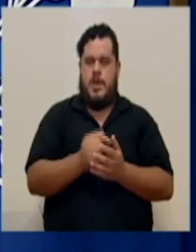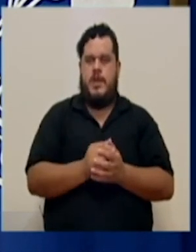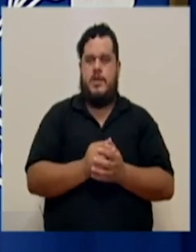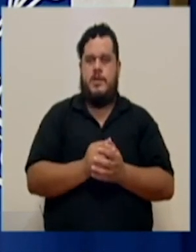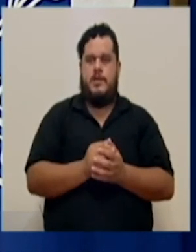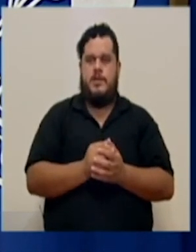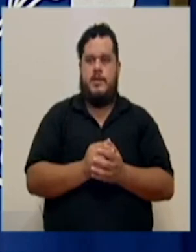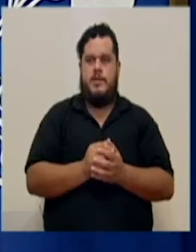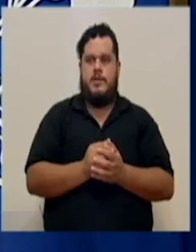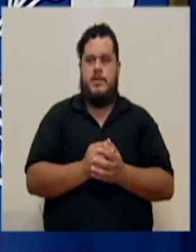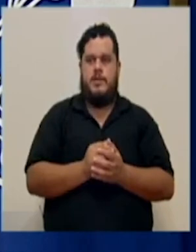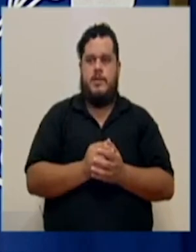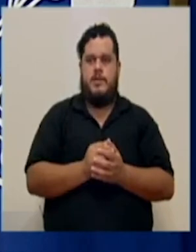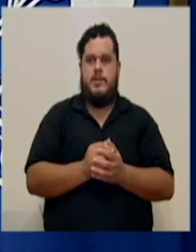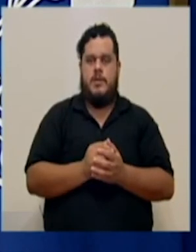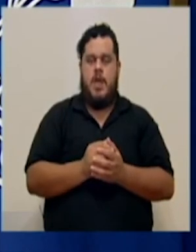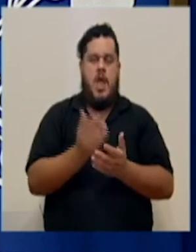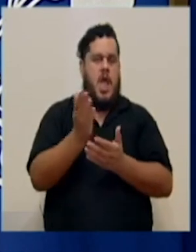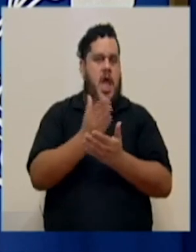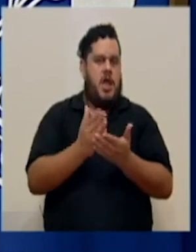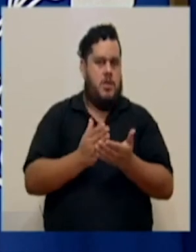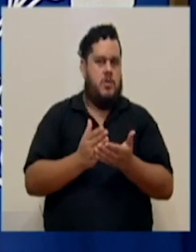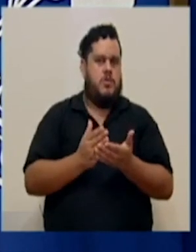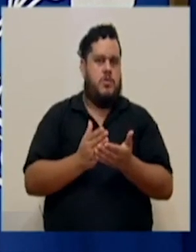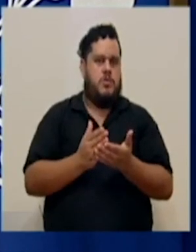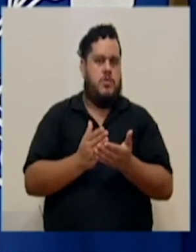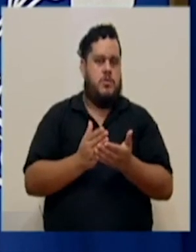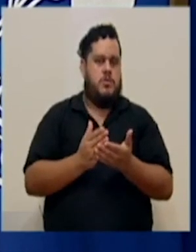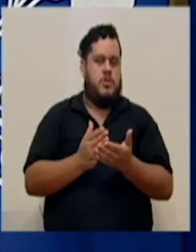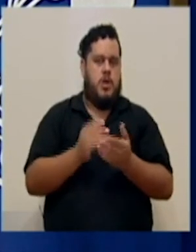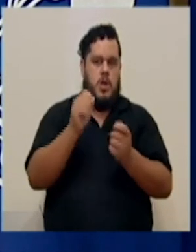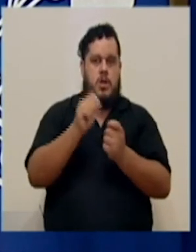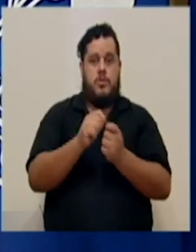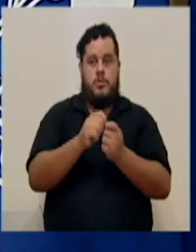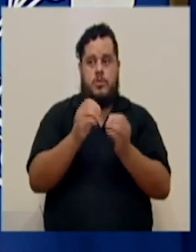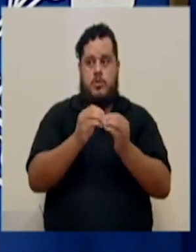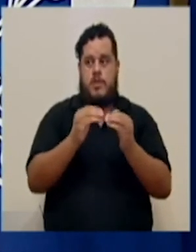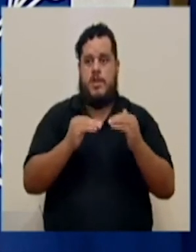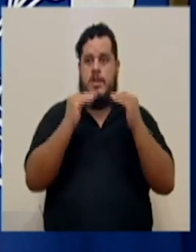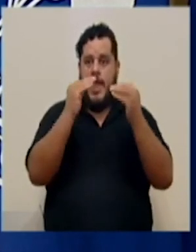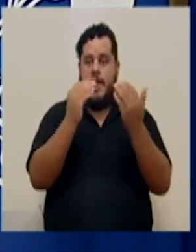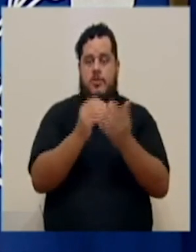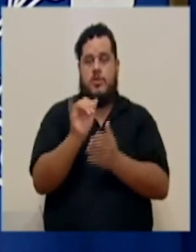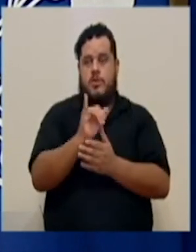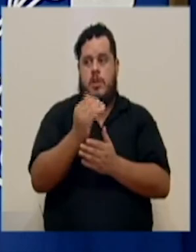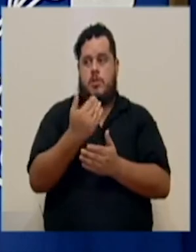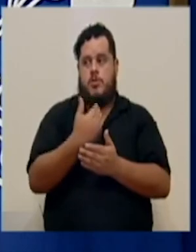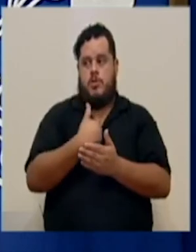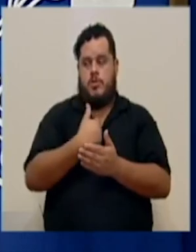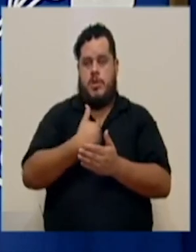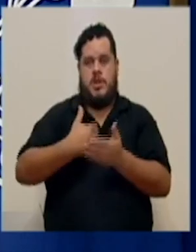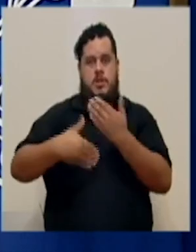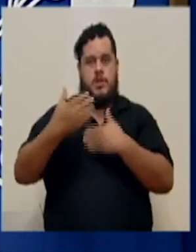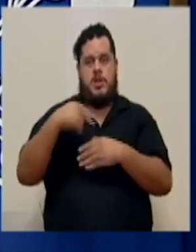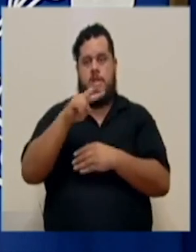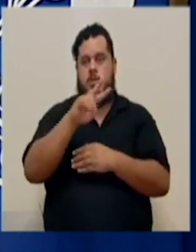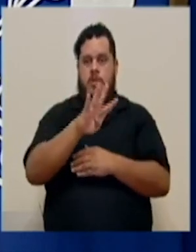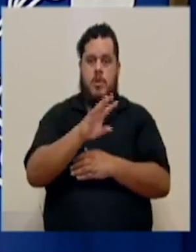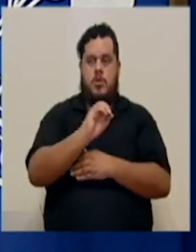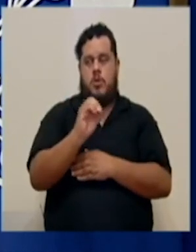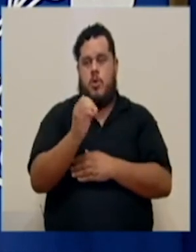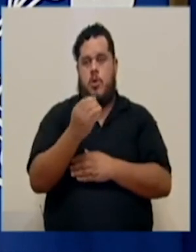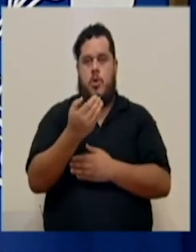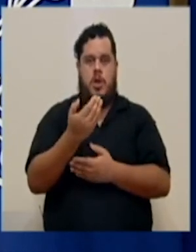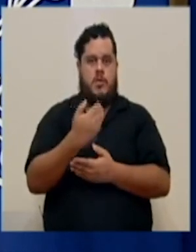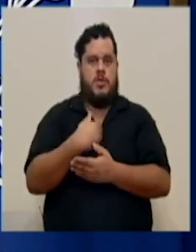ambulado obviamente con algunos puntos más altos como cuando hemos tenido 24 o cuando hemos